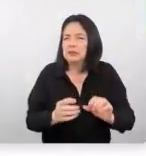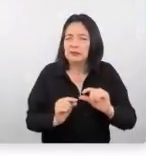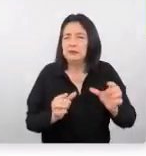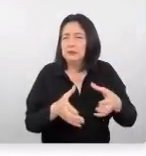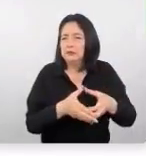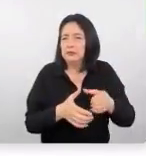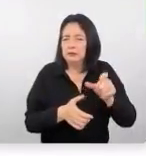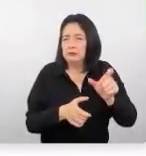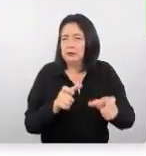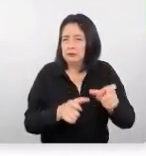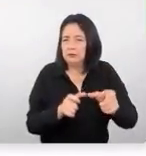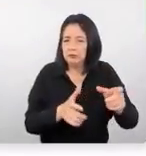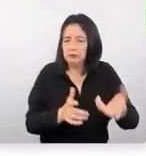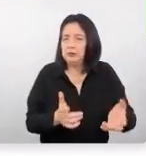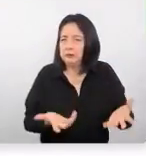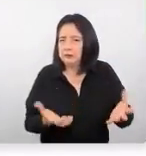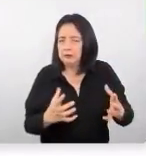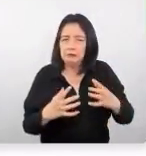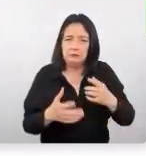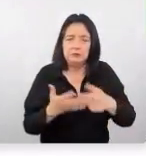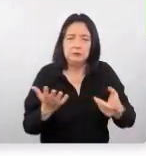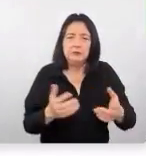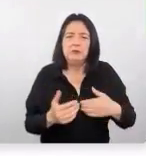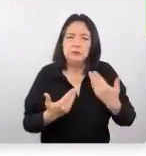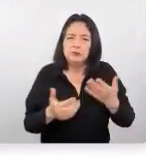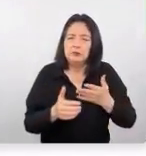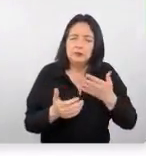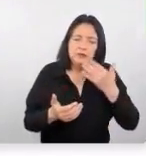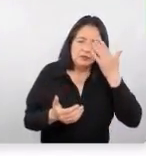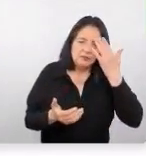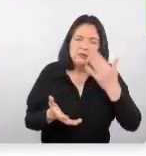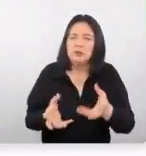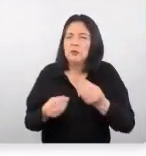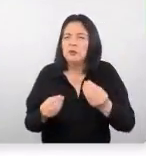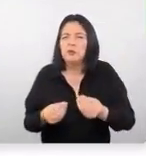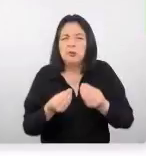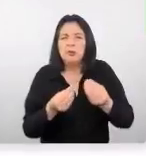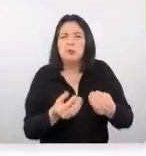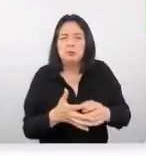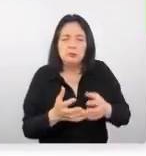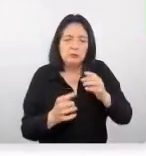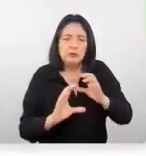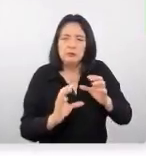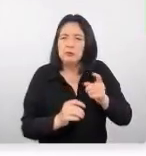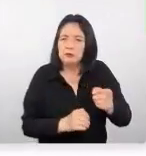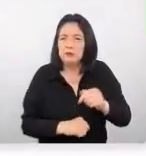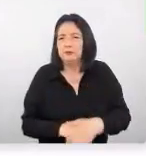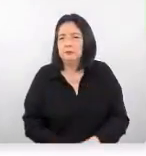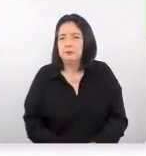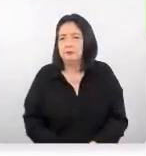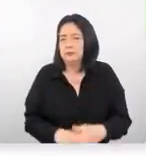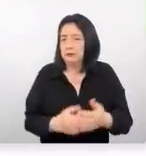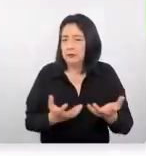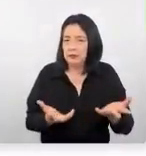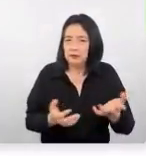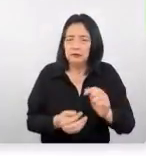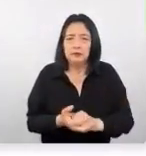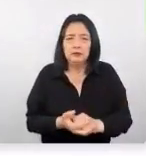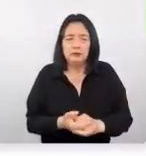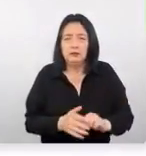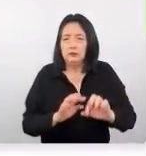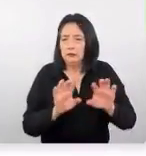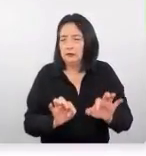vacacionista para poder un poco ir orientando la forma en cómo nos vamos a comunicar con ellos y de hecho aquí la